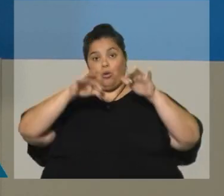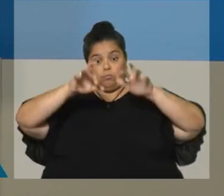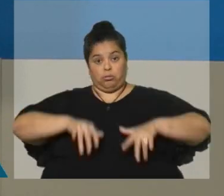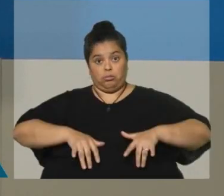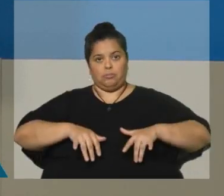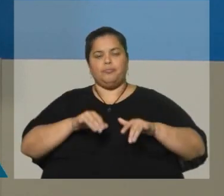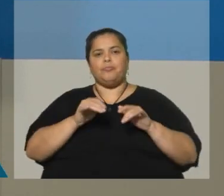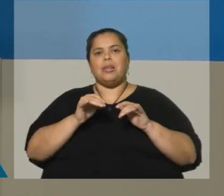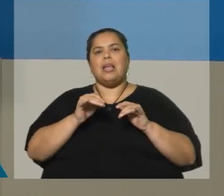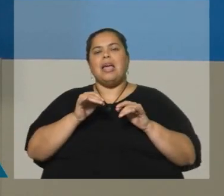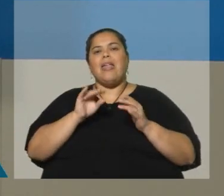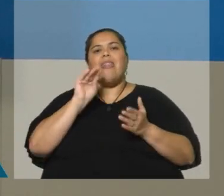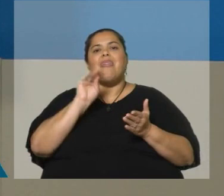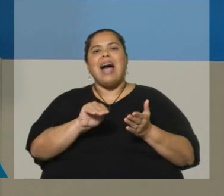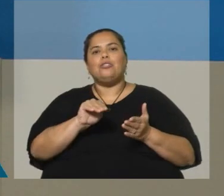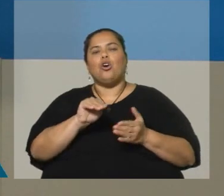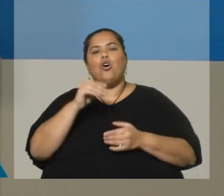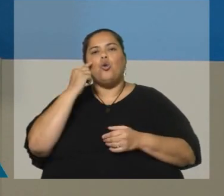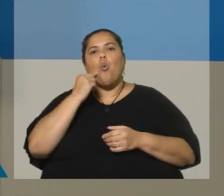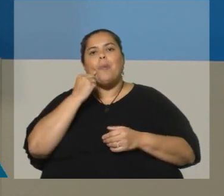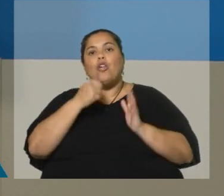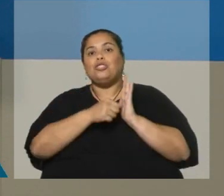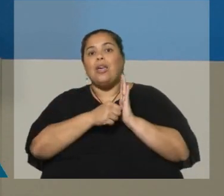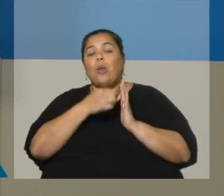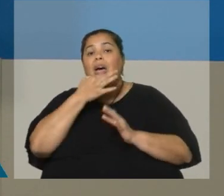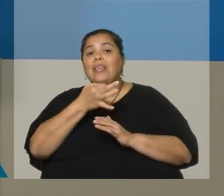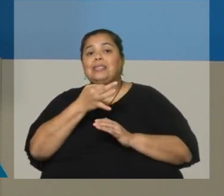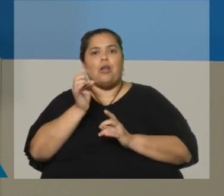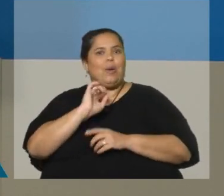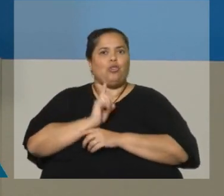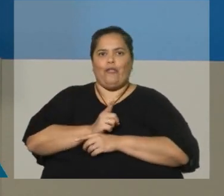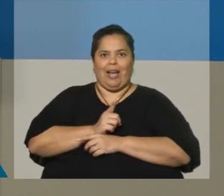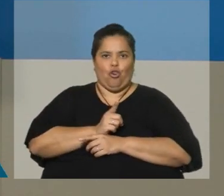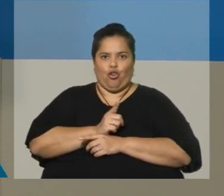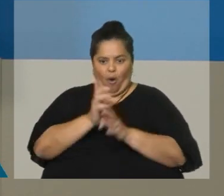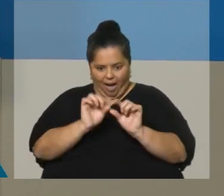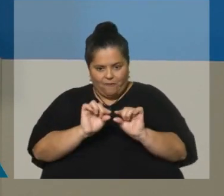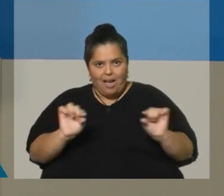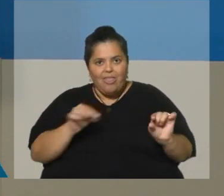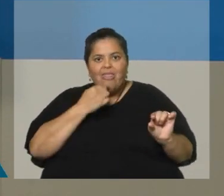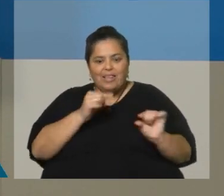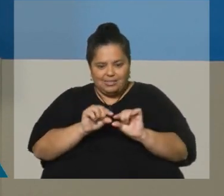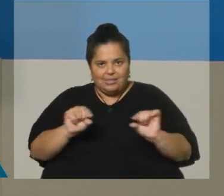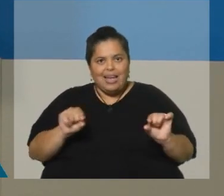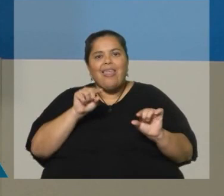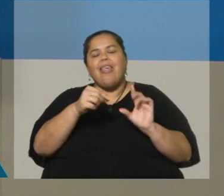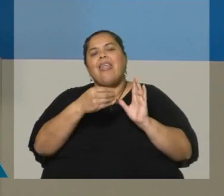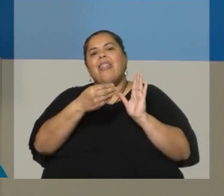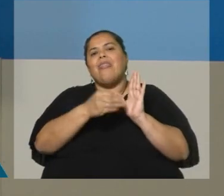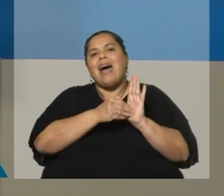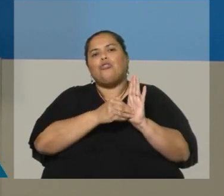censal, el dato de la cédula es opcional. Incluso sale un cartelito donde dice que este dato es